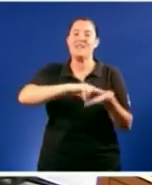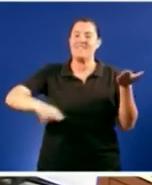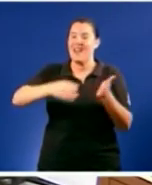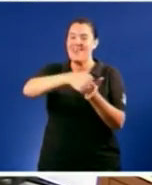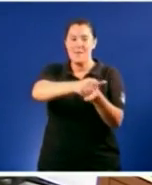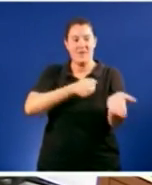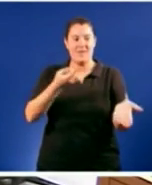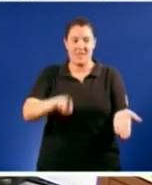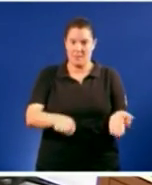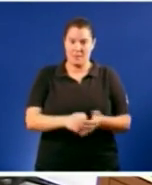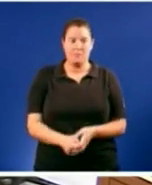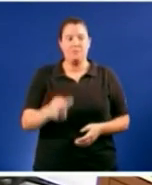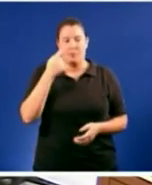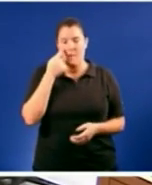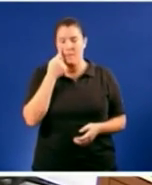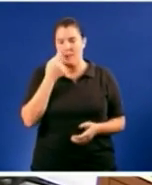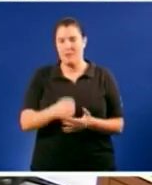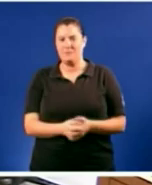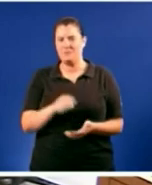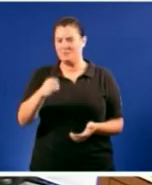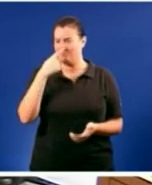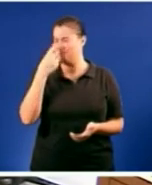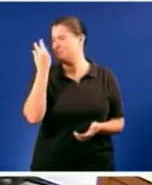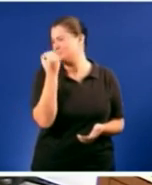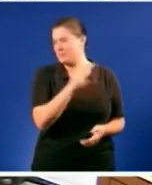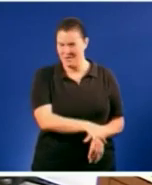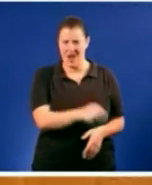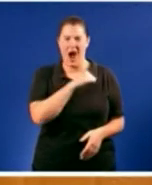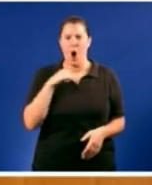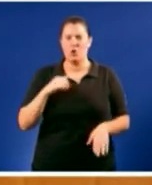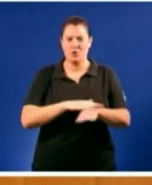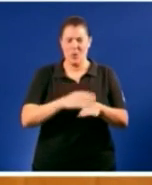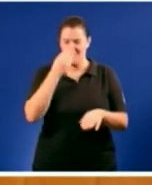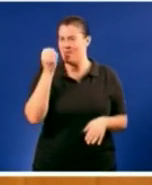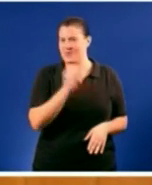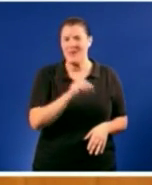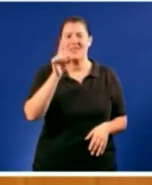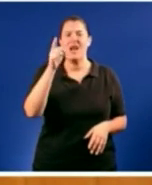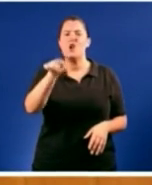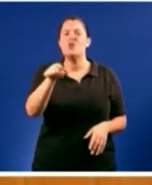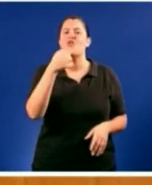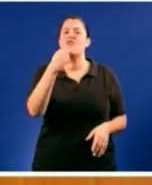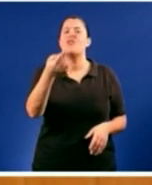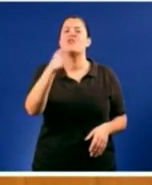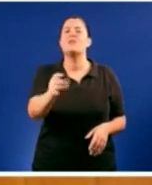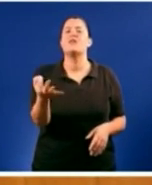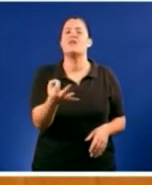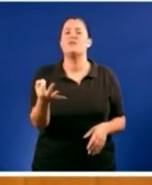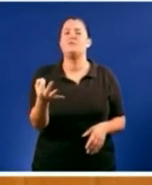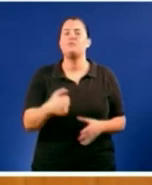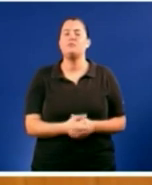Mire, despreza tanto o autogoverno que dixo tamén que non toleraría